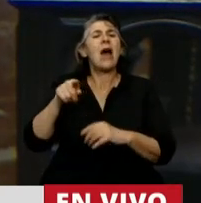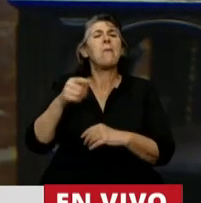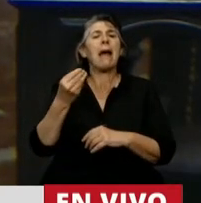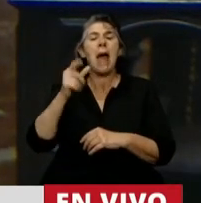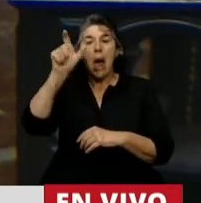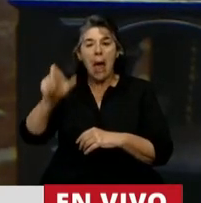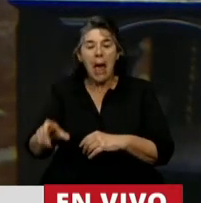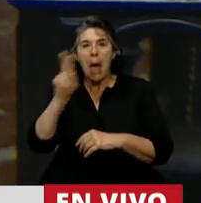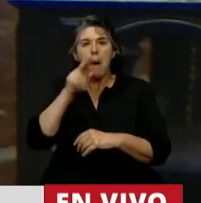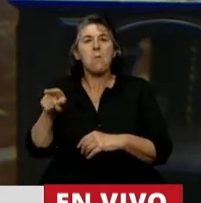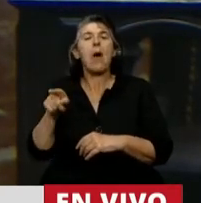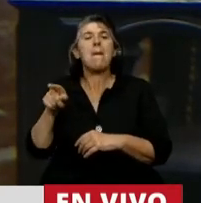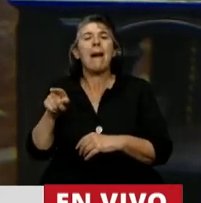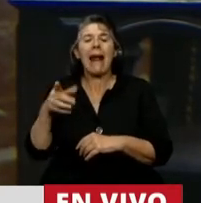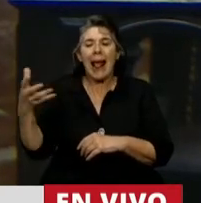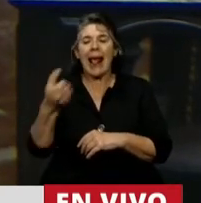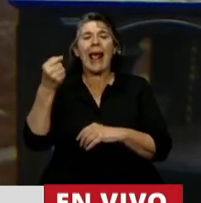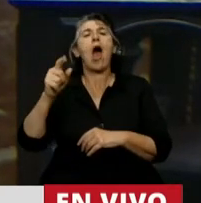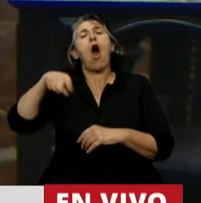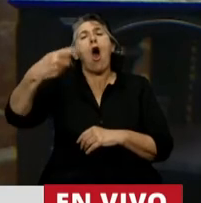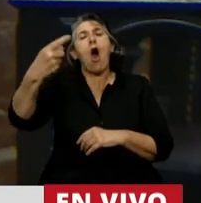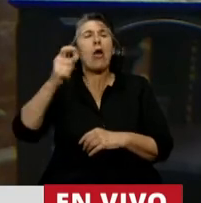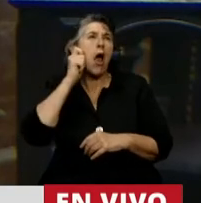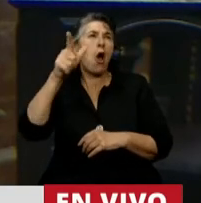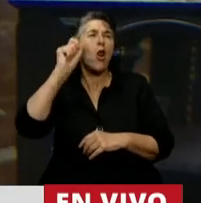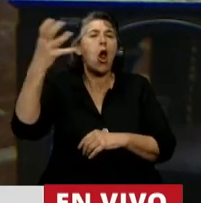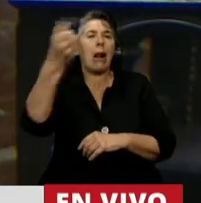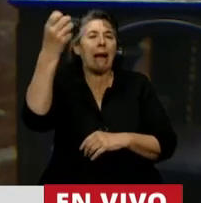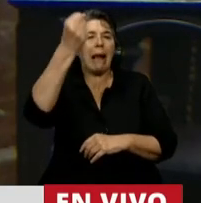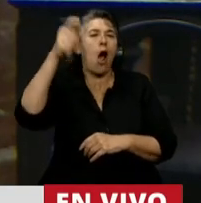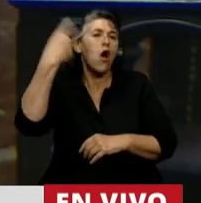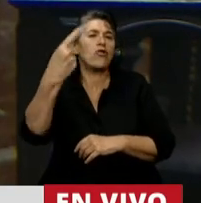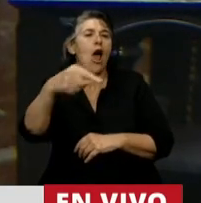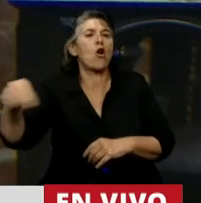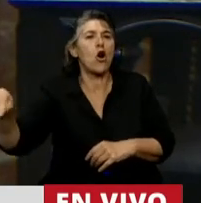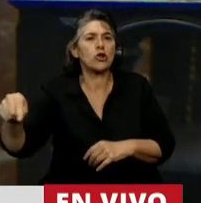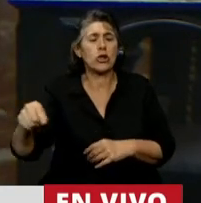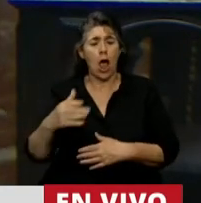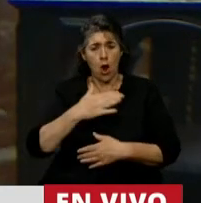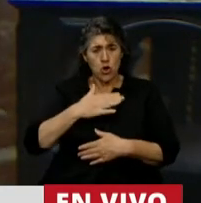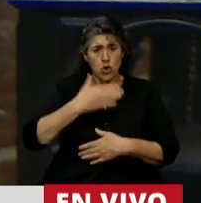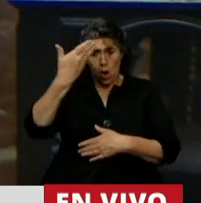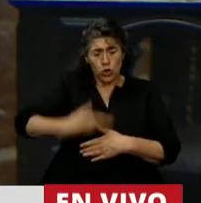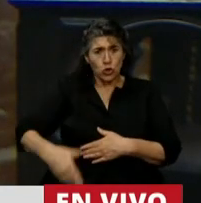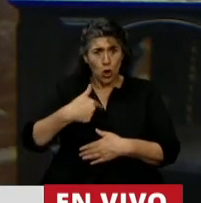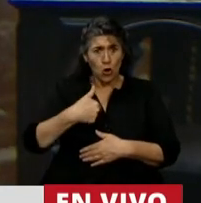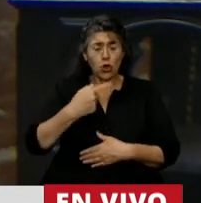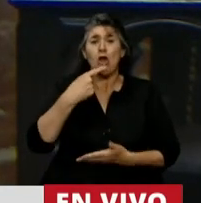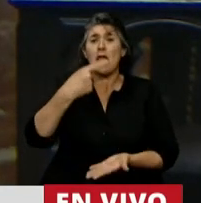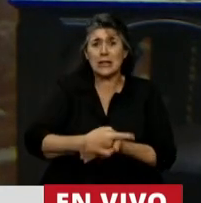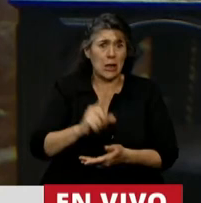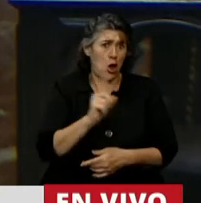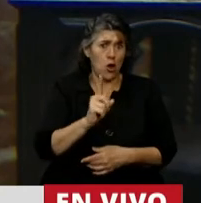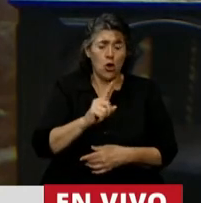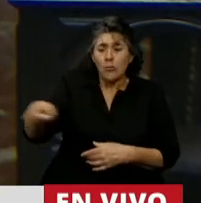logros y respetar de que no debemos ser nosotros quienes decidan o digan lo que las